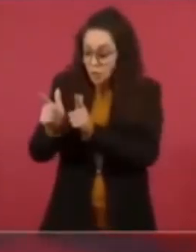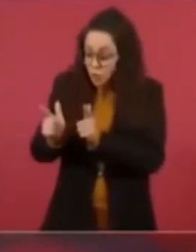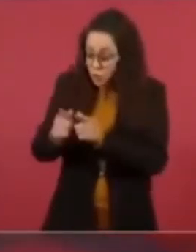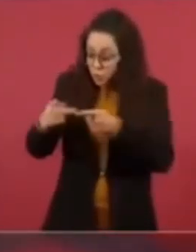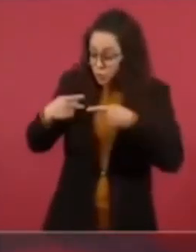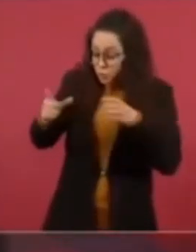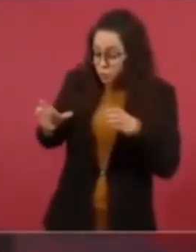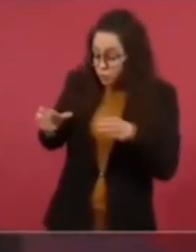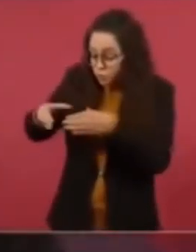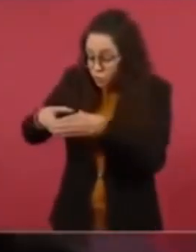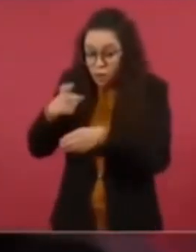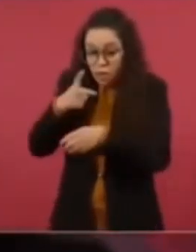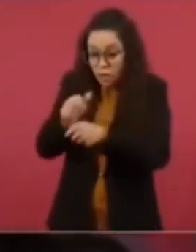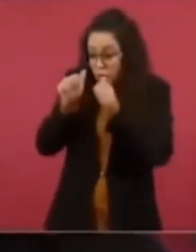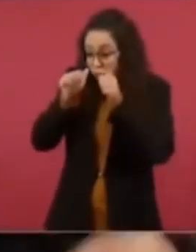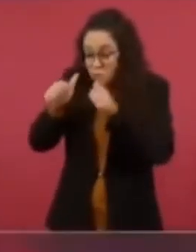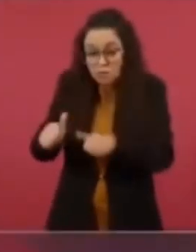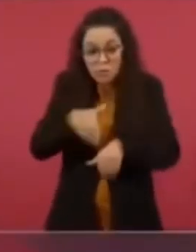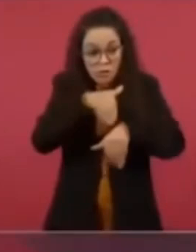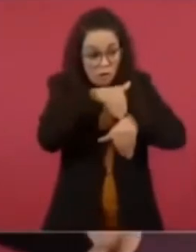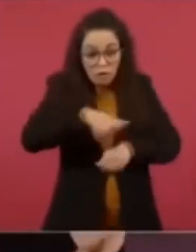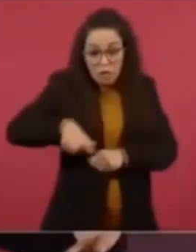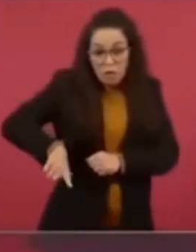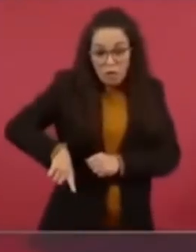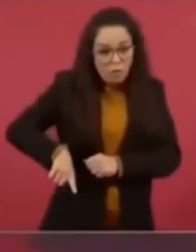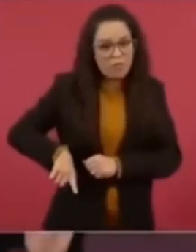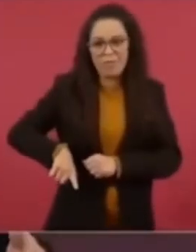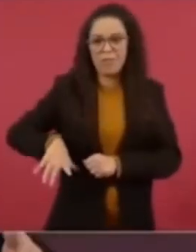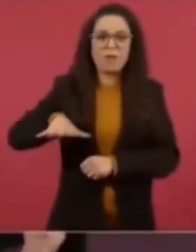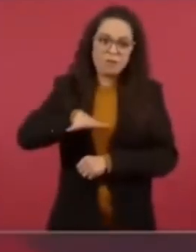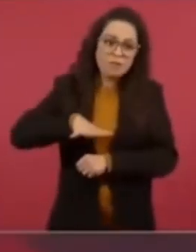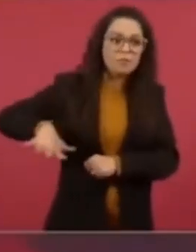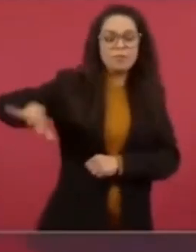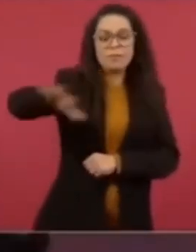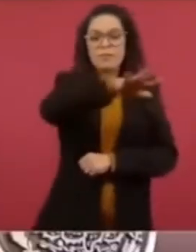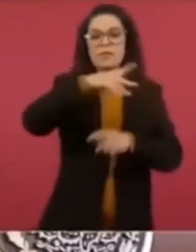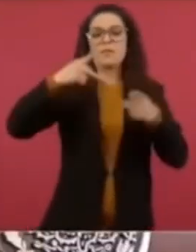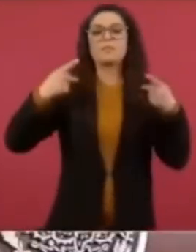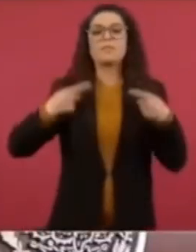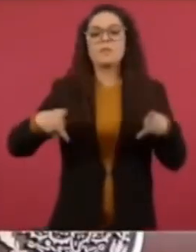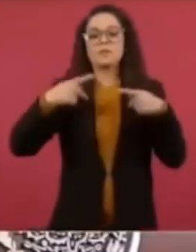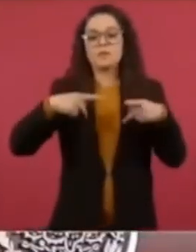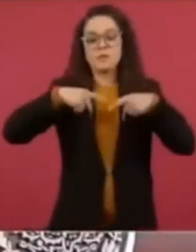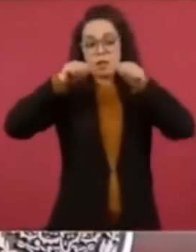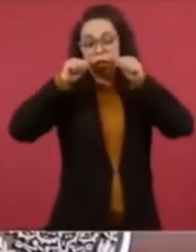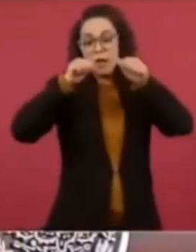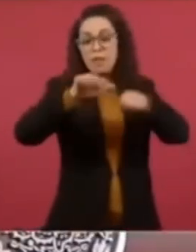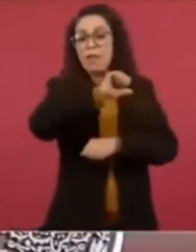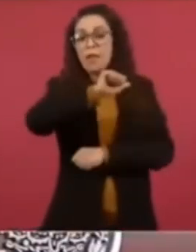cuantos. La democracia es el gobierno del pueblo, para el pueblo y con el pueblo.